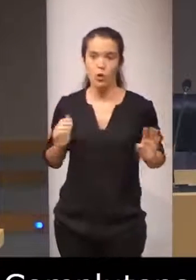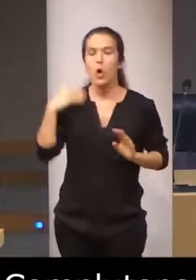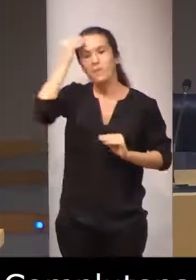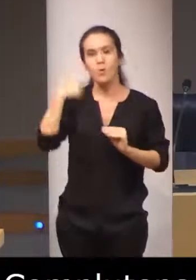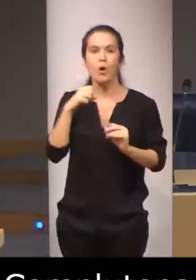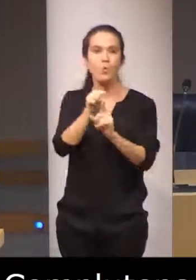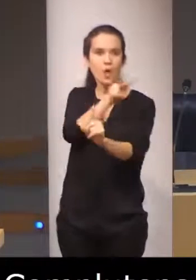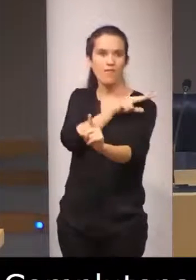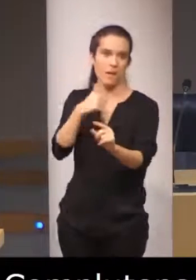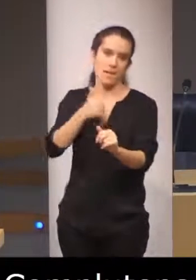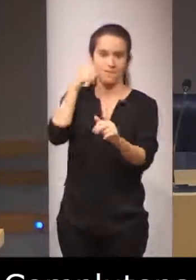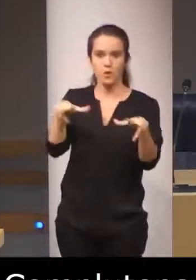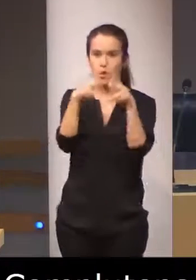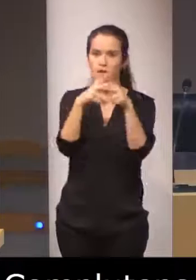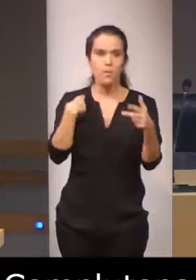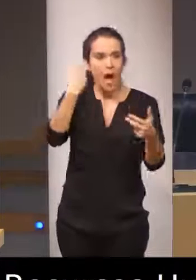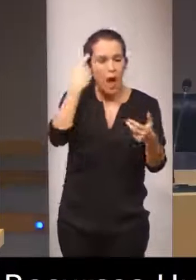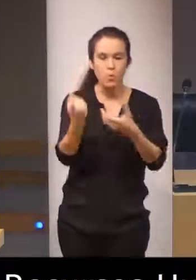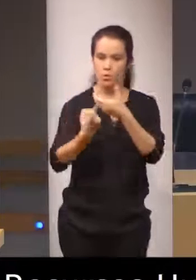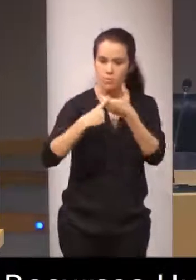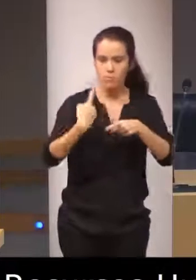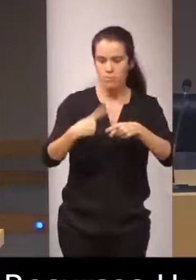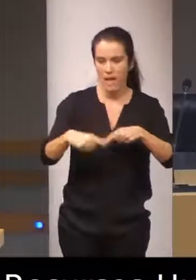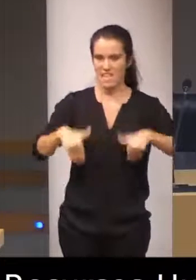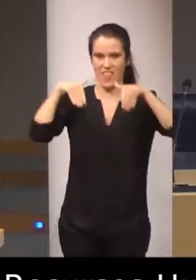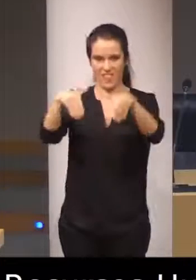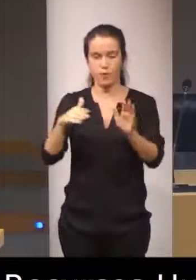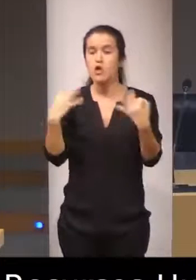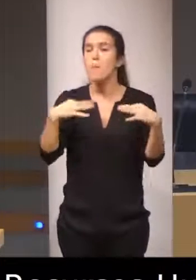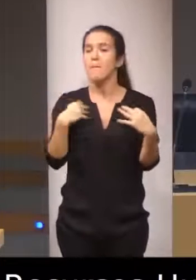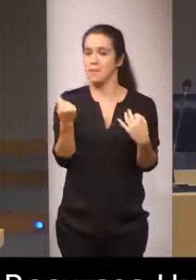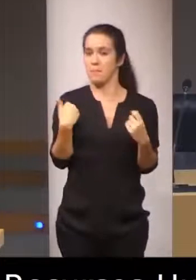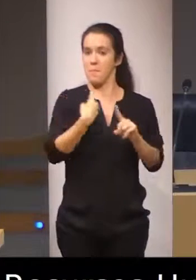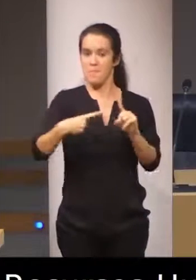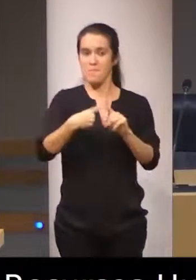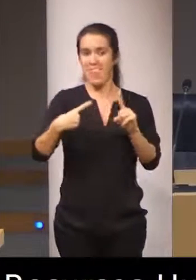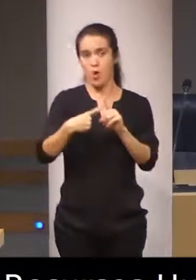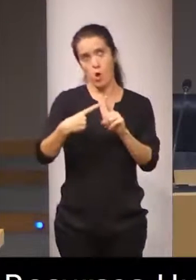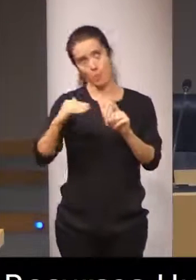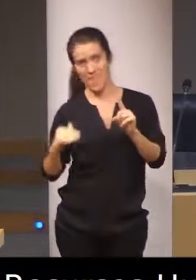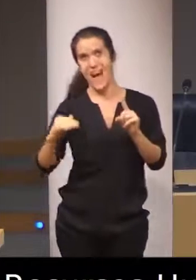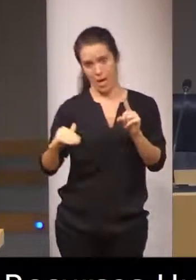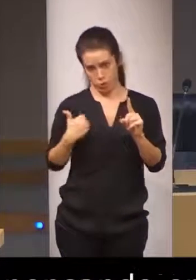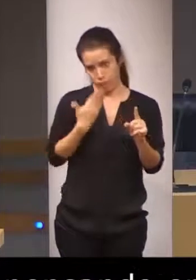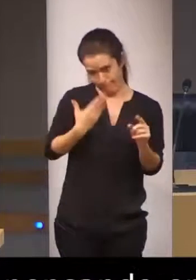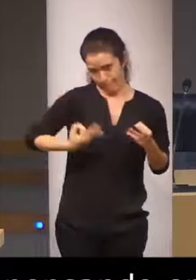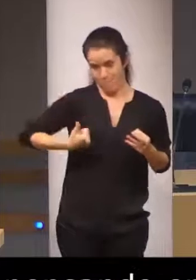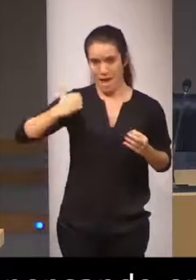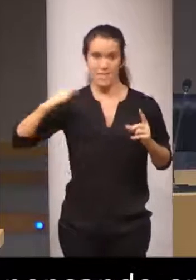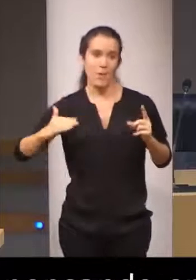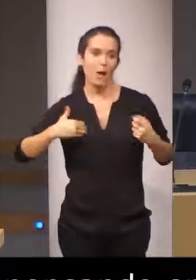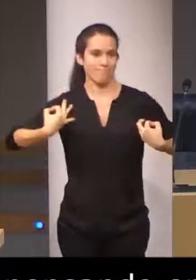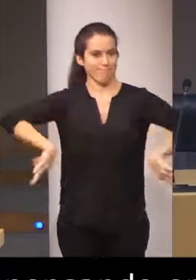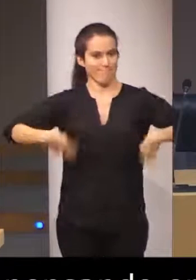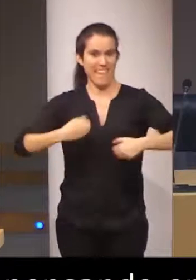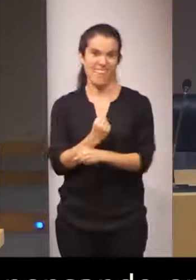social del alumno candidato generalmente de clase media más bien baja que media gente humilde